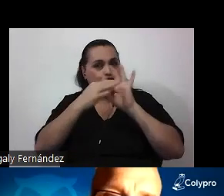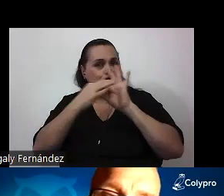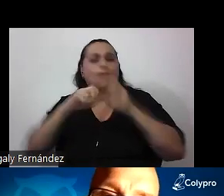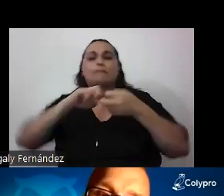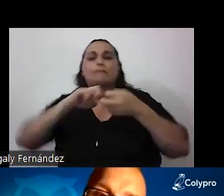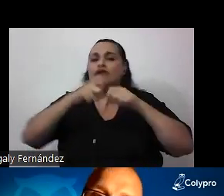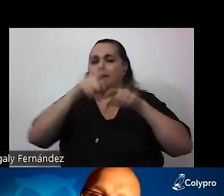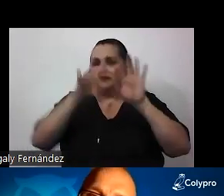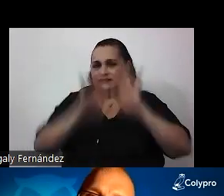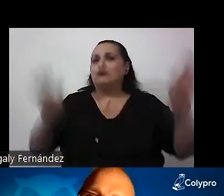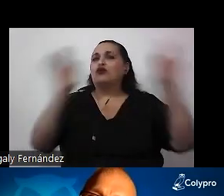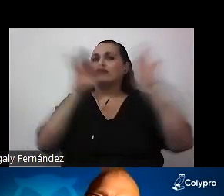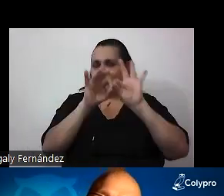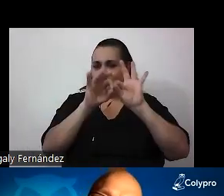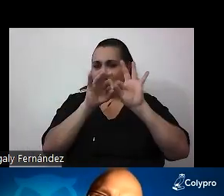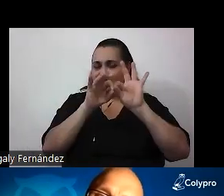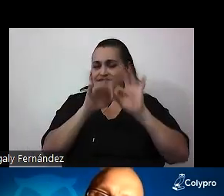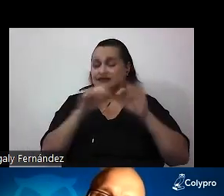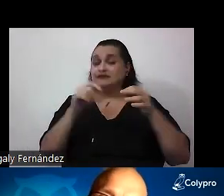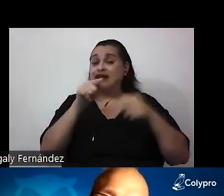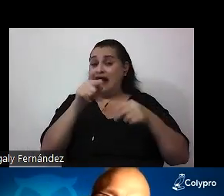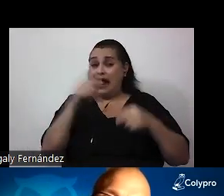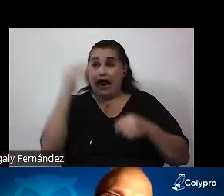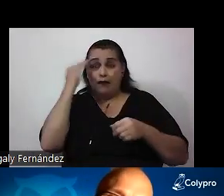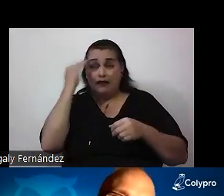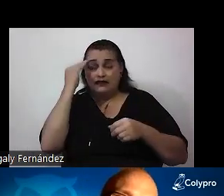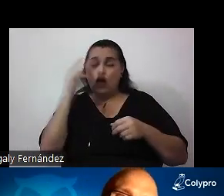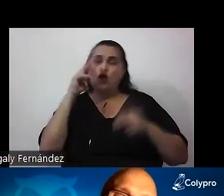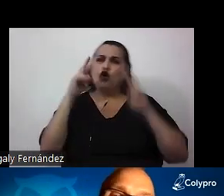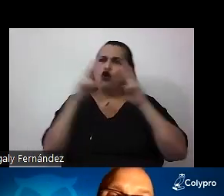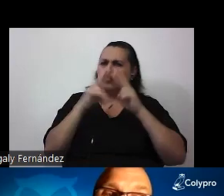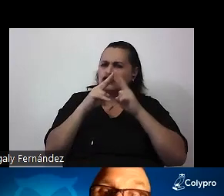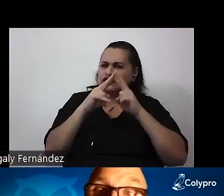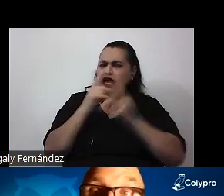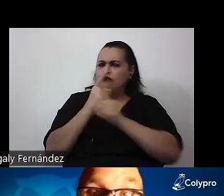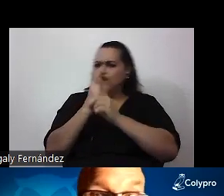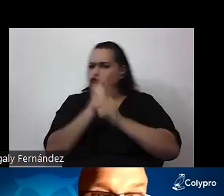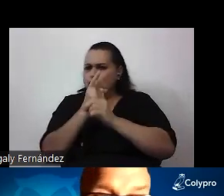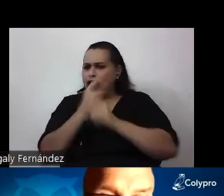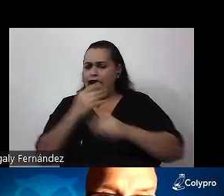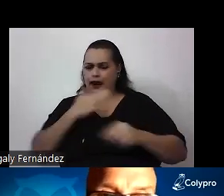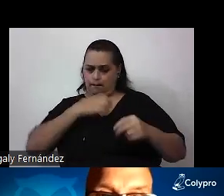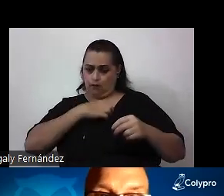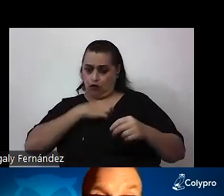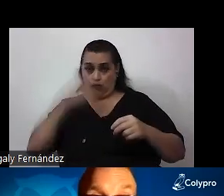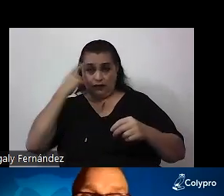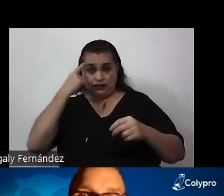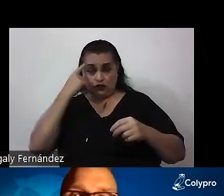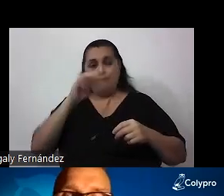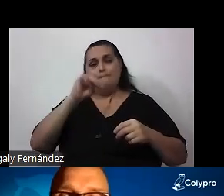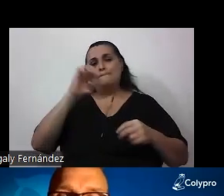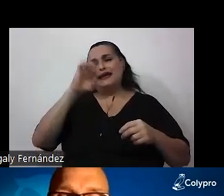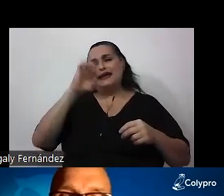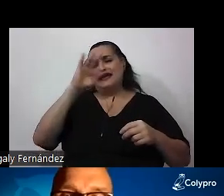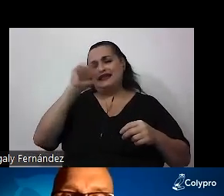relevantes. Esta cuestión, esta capacidad de conocer y regular el propio pensamiento es lo que se llama metacognición. Y ahora en un